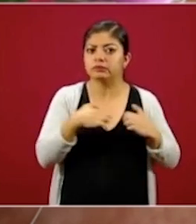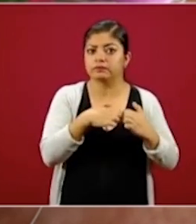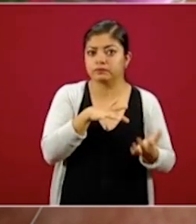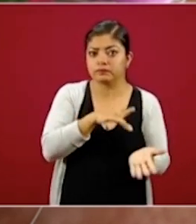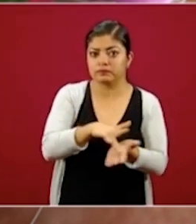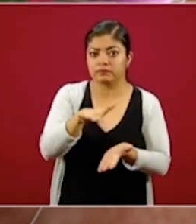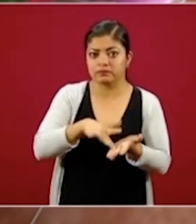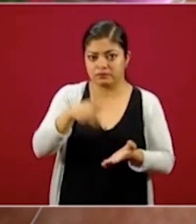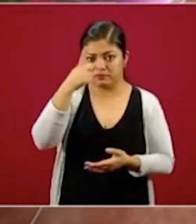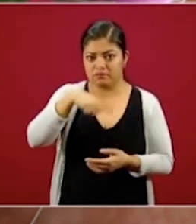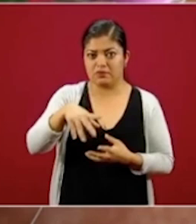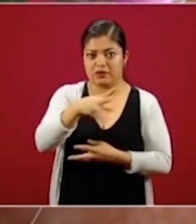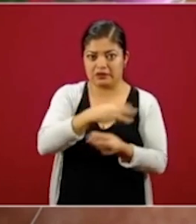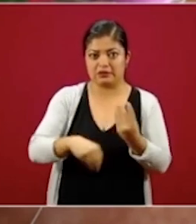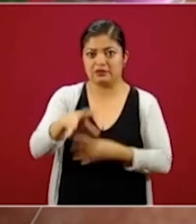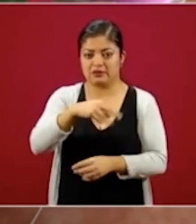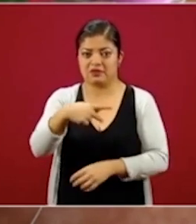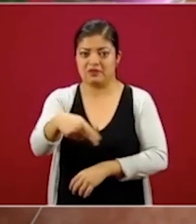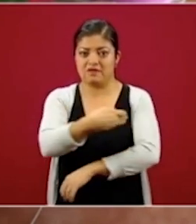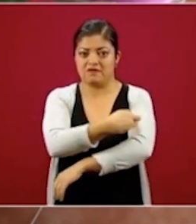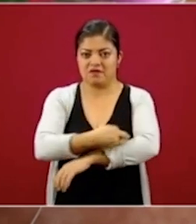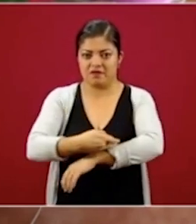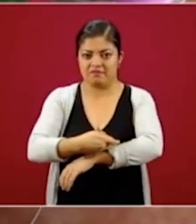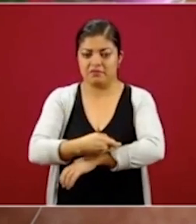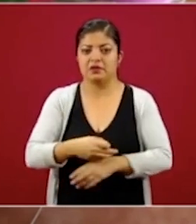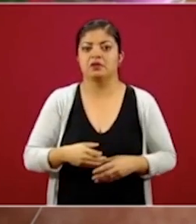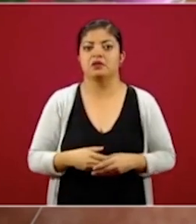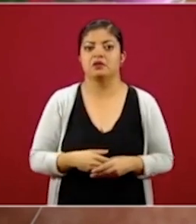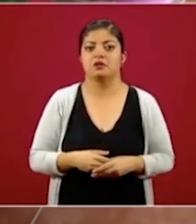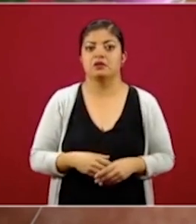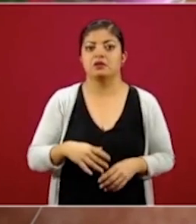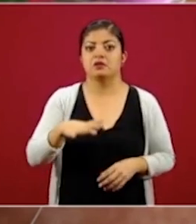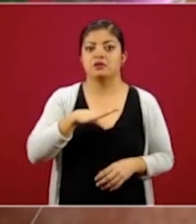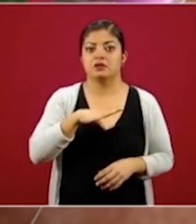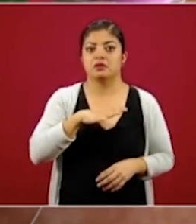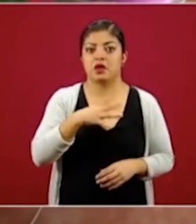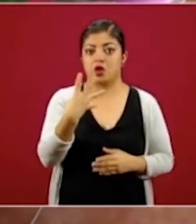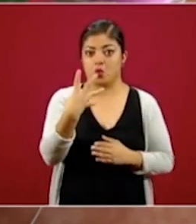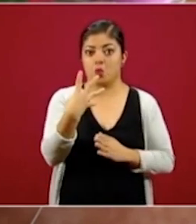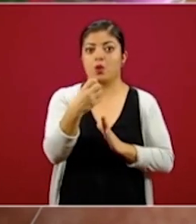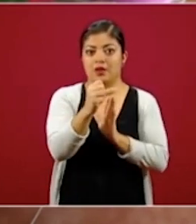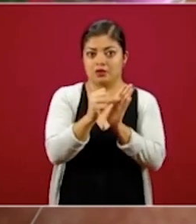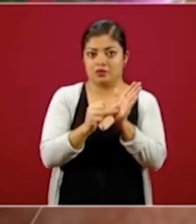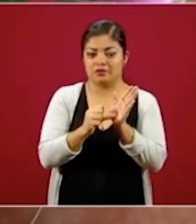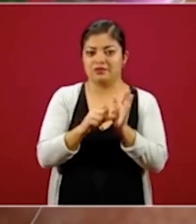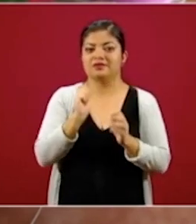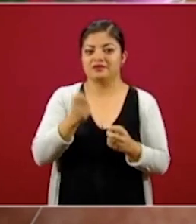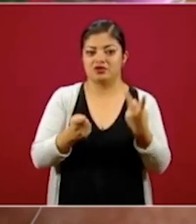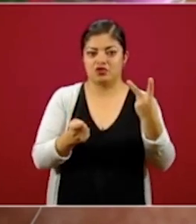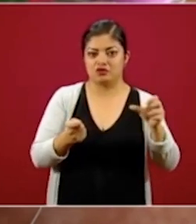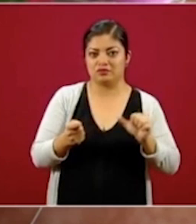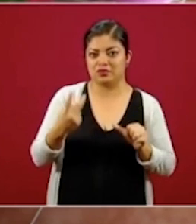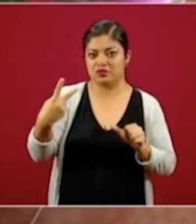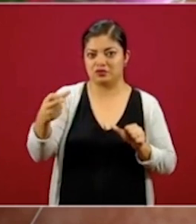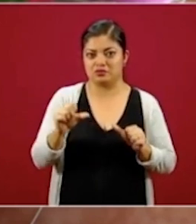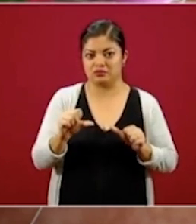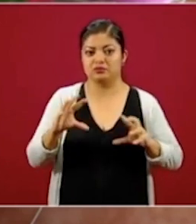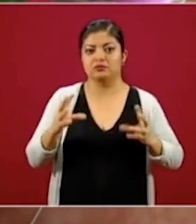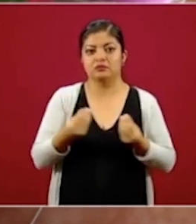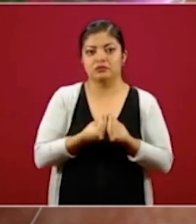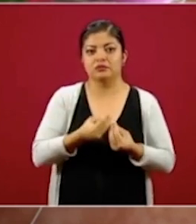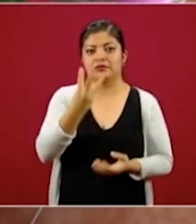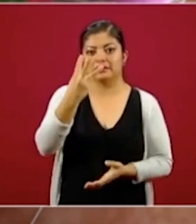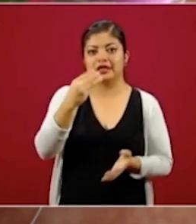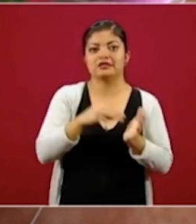a la economía familiar, dispersamos cuatro meses, dos bimestres, que en su conjunto fueron tres